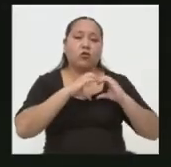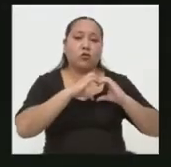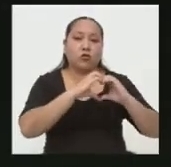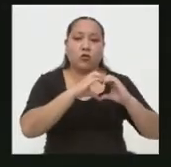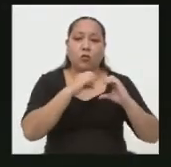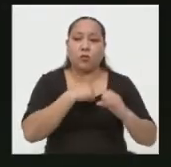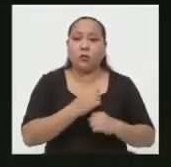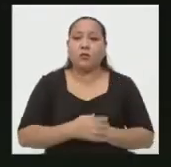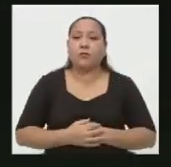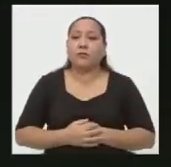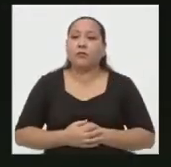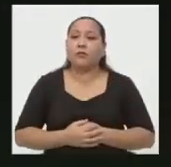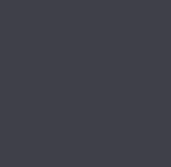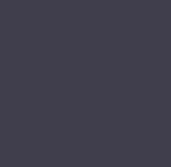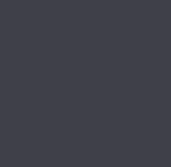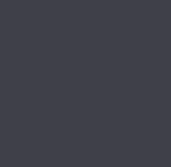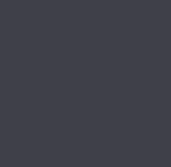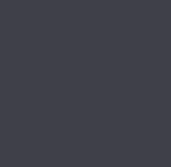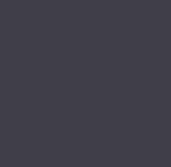Gracias. Toca la réplica.